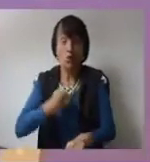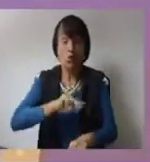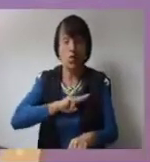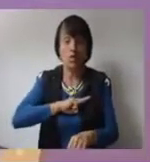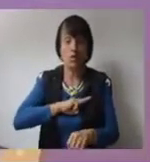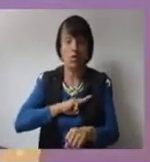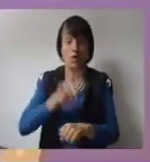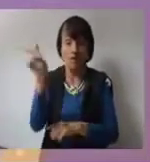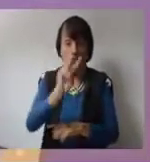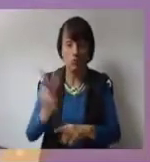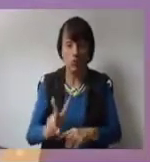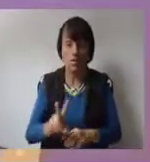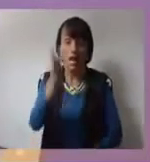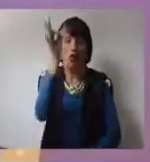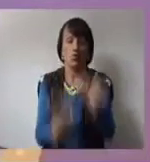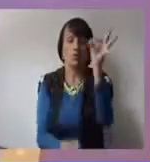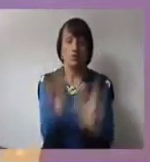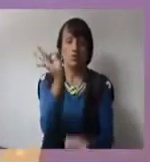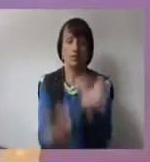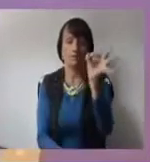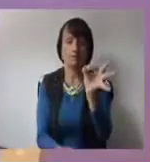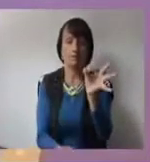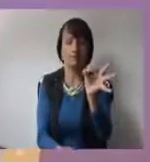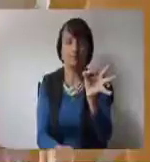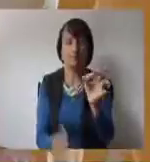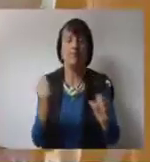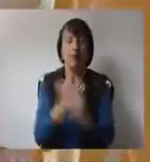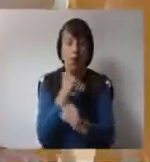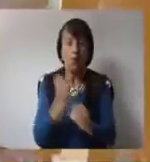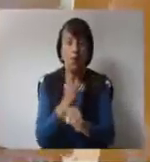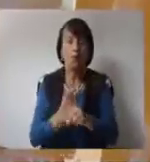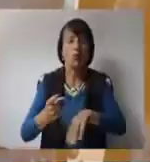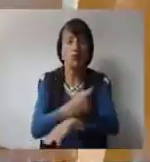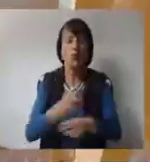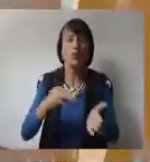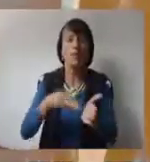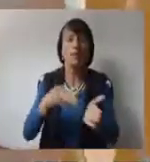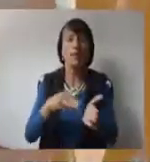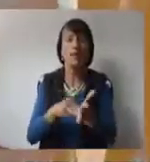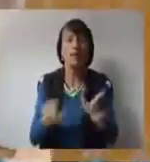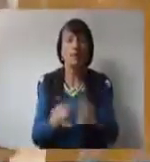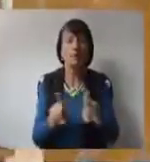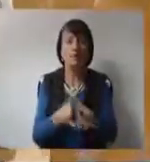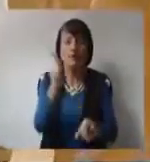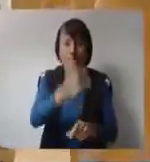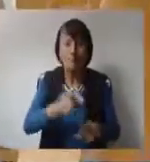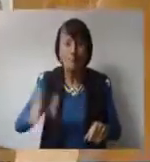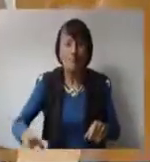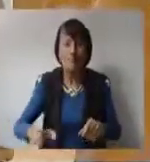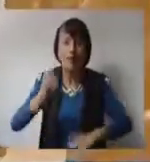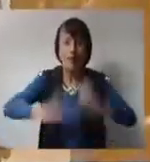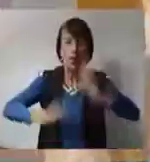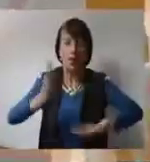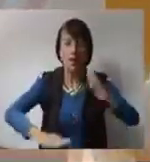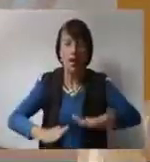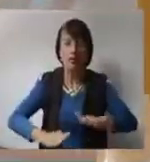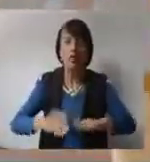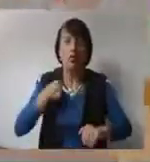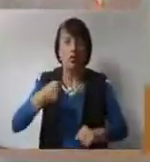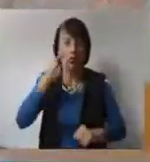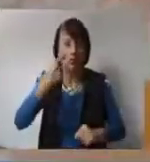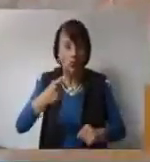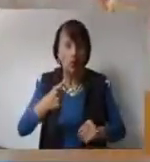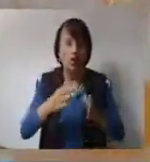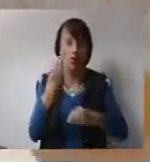tarde en nuestro país va a haber justicia. Los trabajadores del gobierno de Miranda, así como los habitantes del